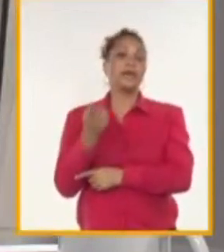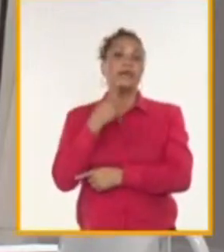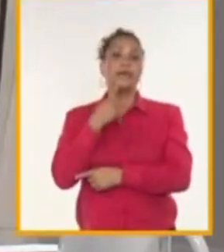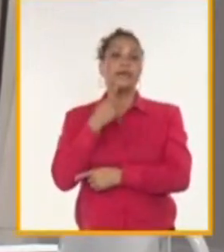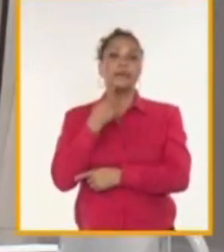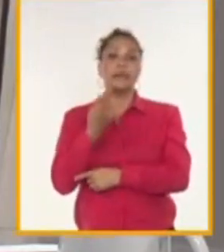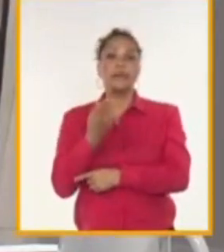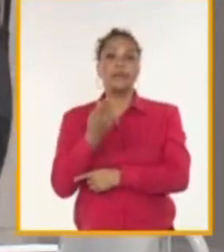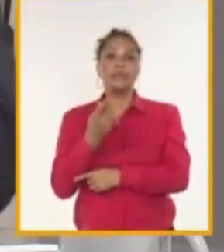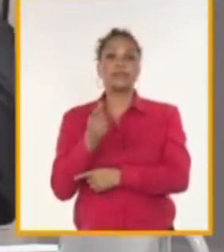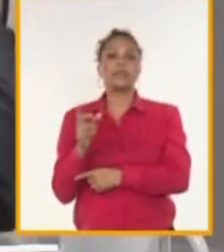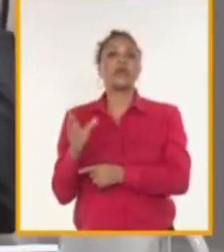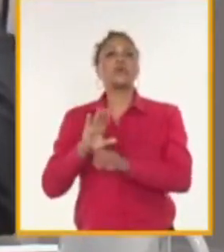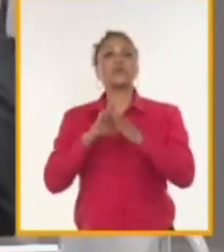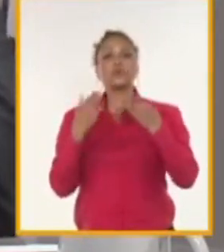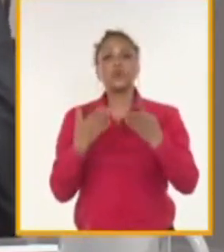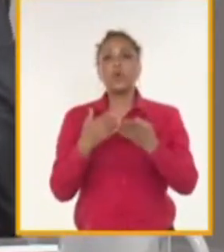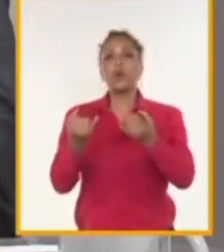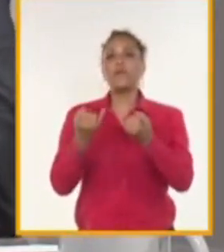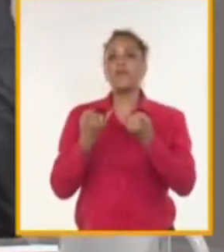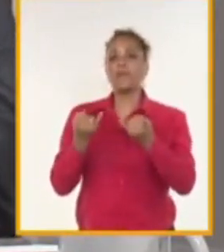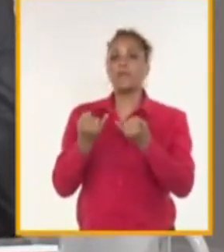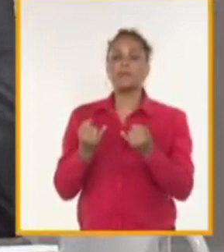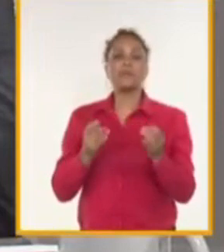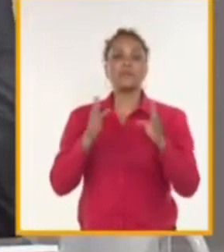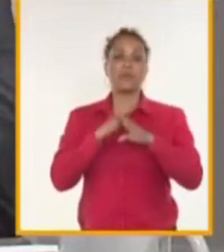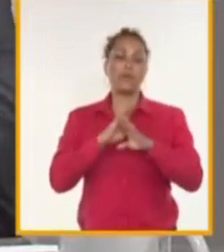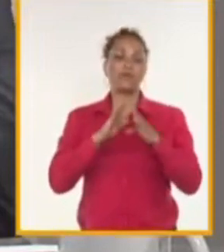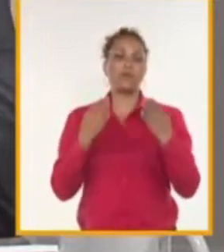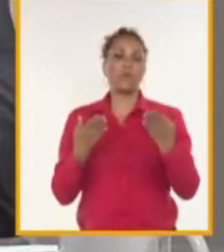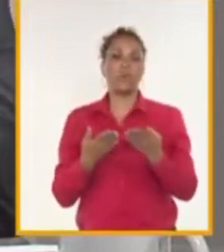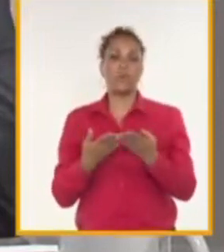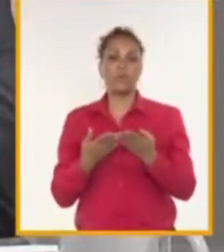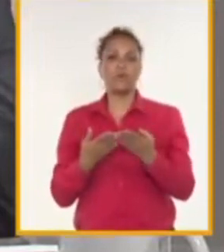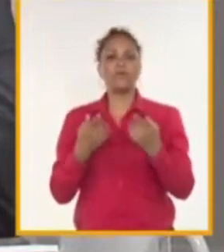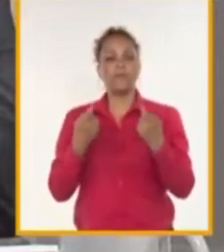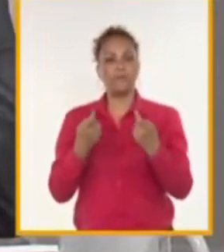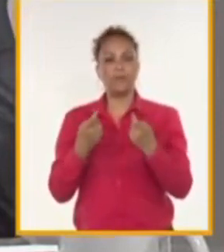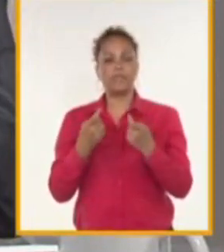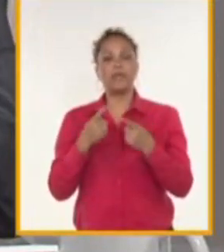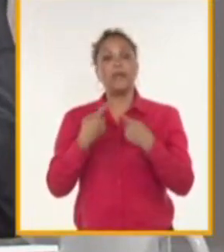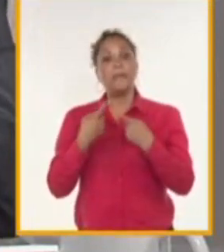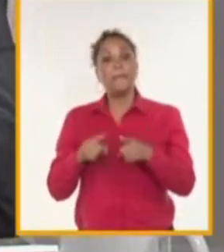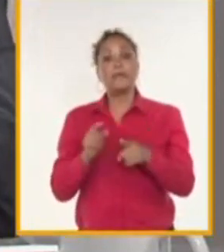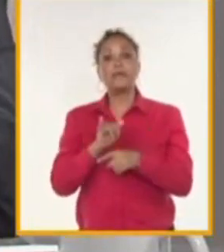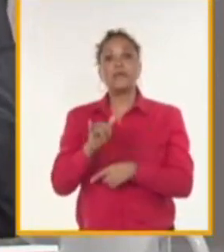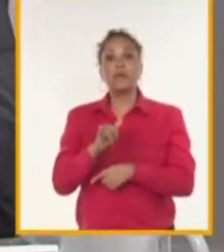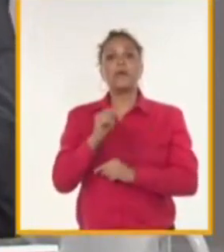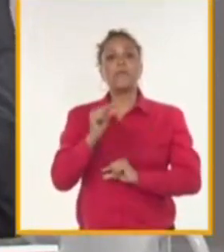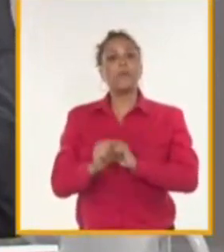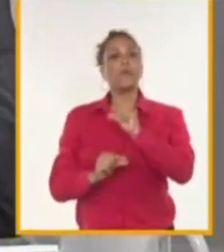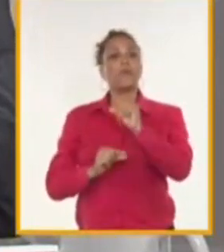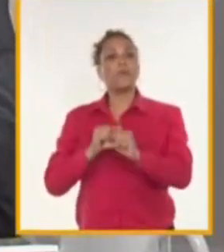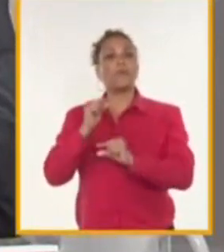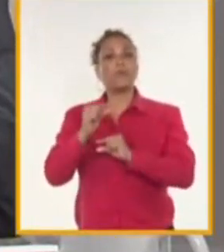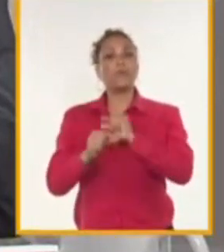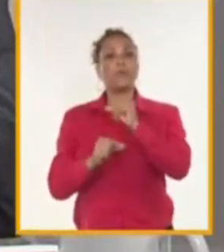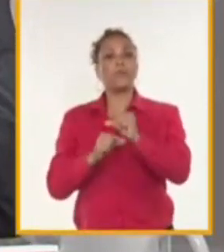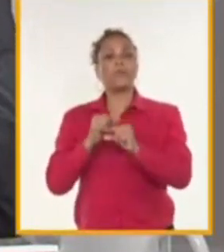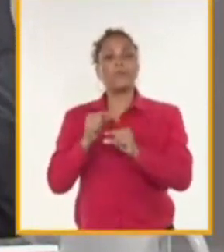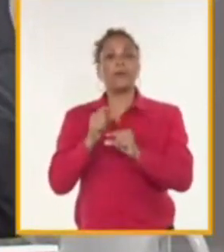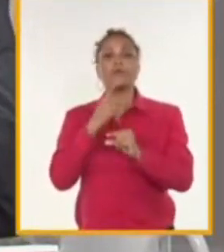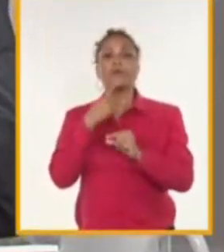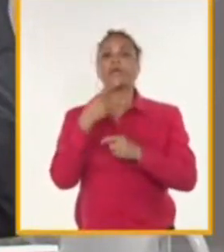carga de informatización que podría tener un sistema de ventanilla única, va a tocar todos y cada uno de los